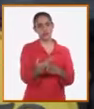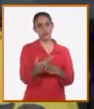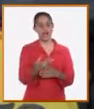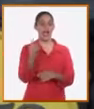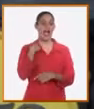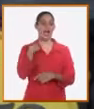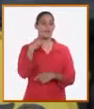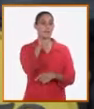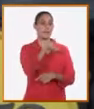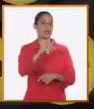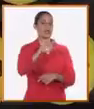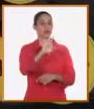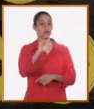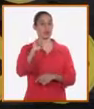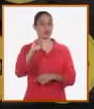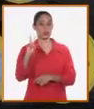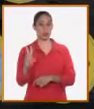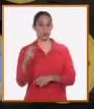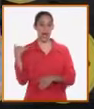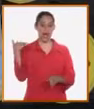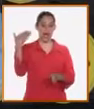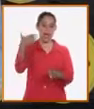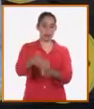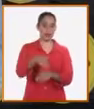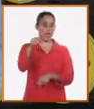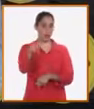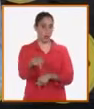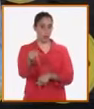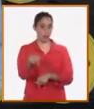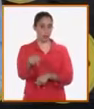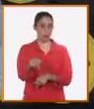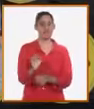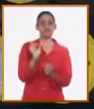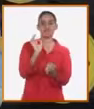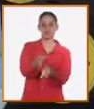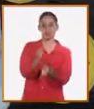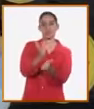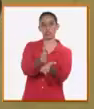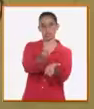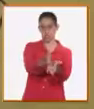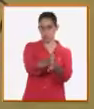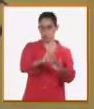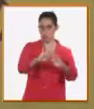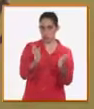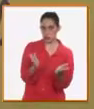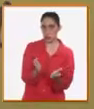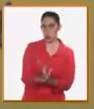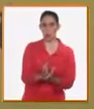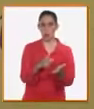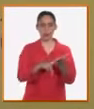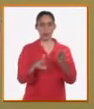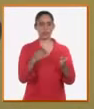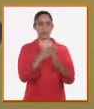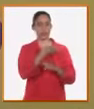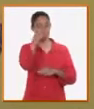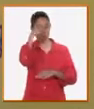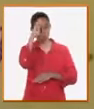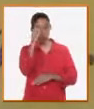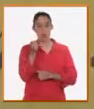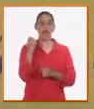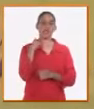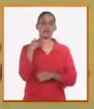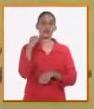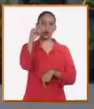1862 hasta nuestros días. Mantener la distinción de excelencia de Santiago de Cuba como cuna del ron ligero es su